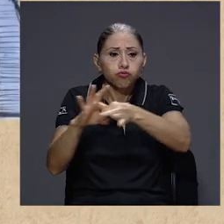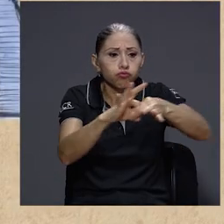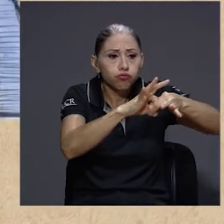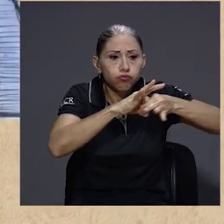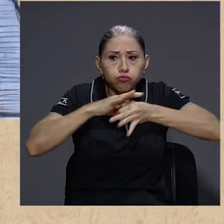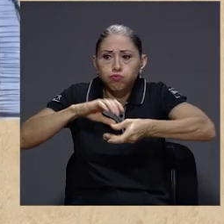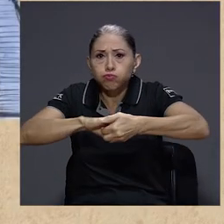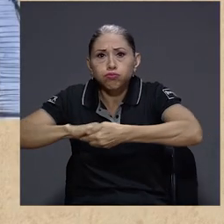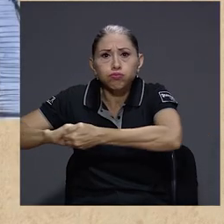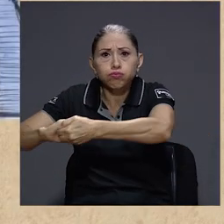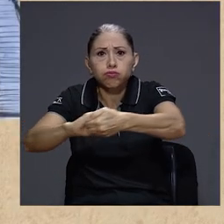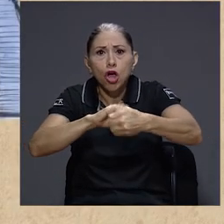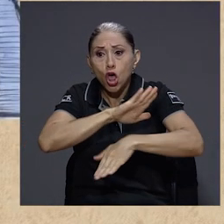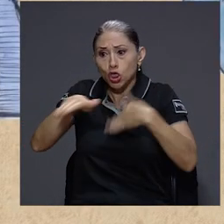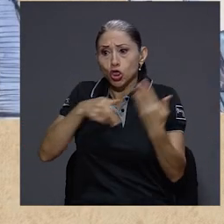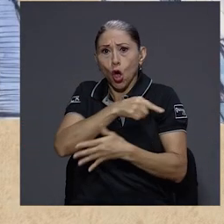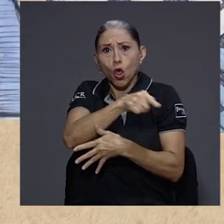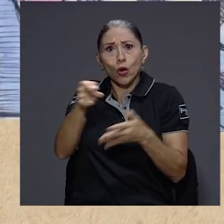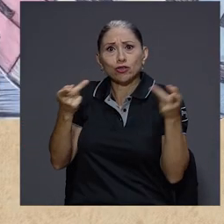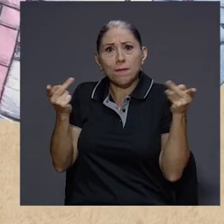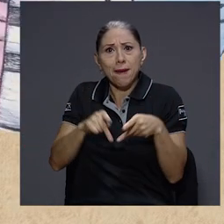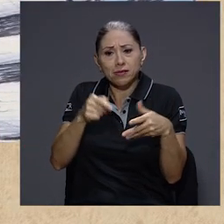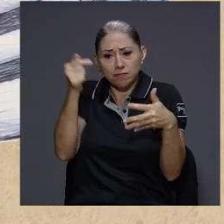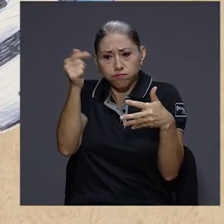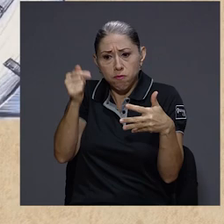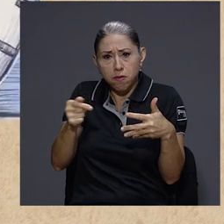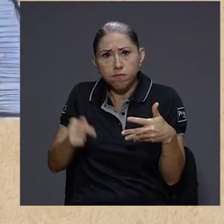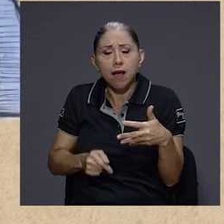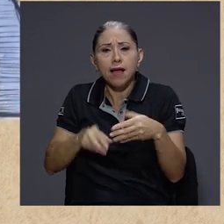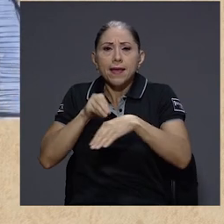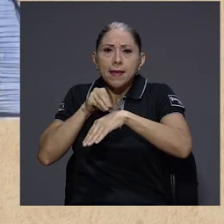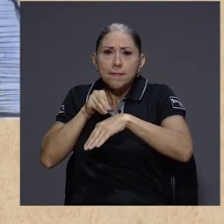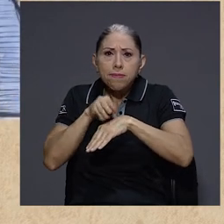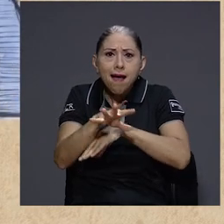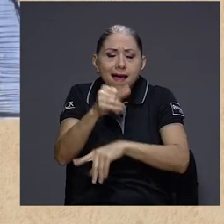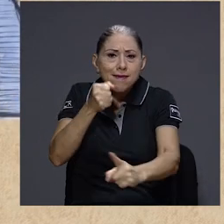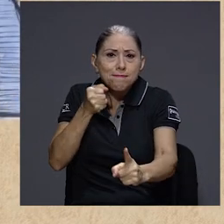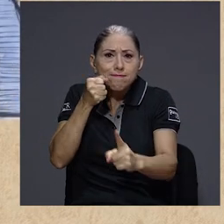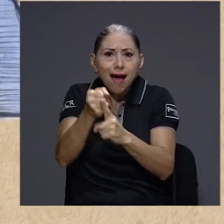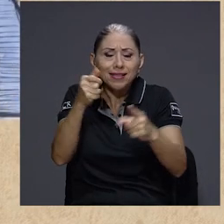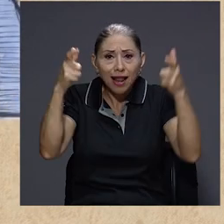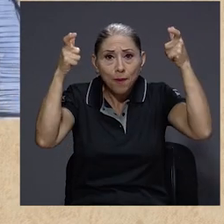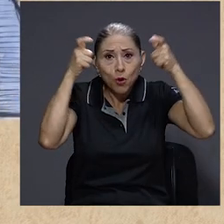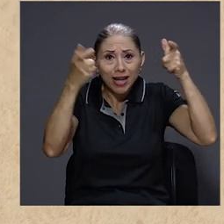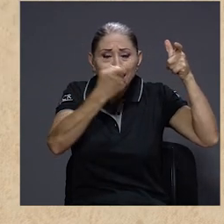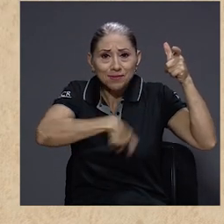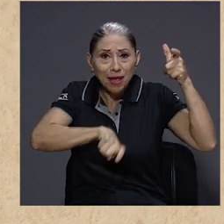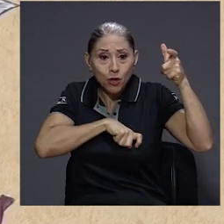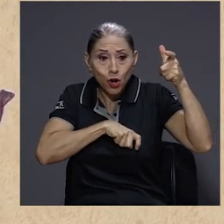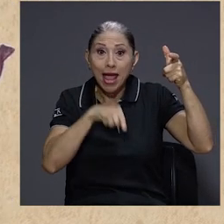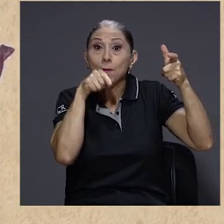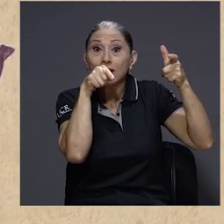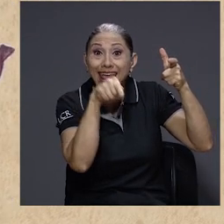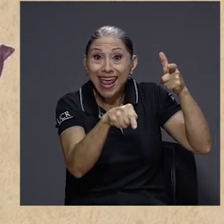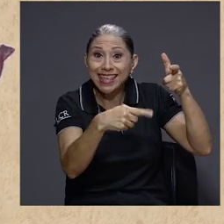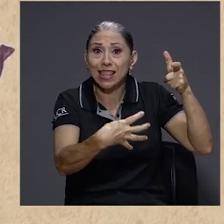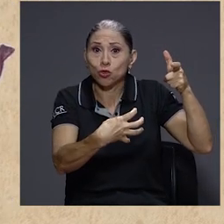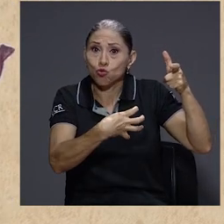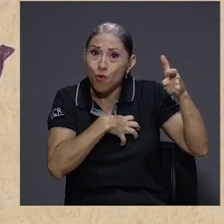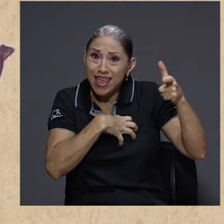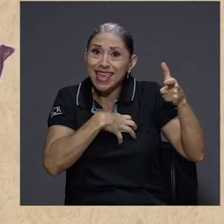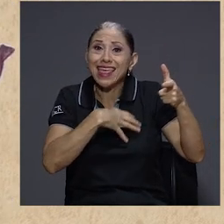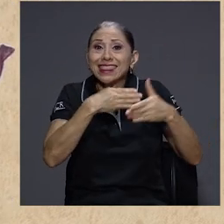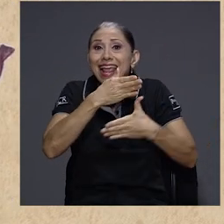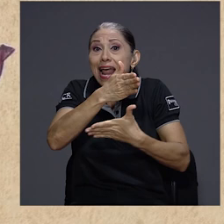será entonces toda esta vorágine la que impacte de manera directa a la monarquía española, que como era la dueña de la mitad de